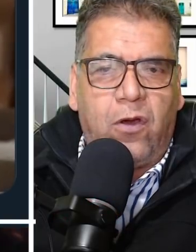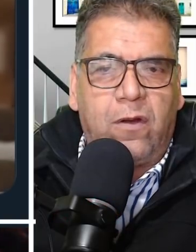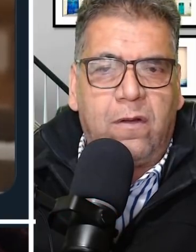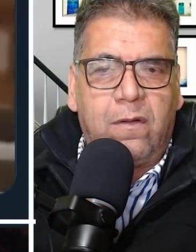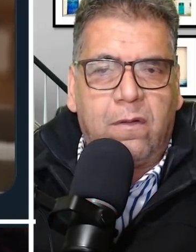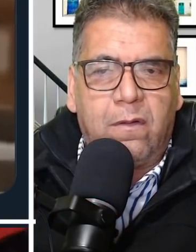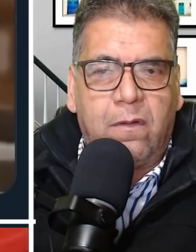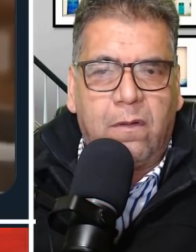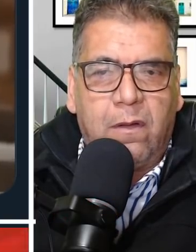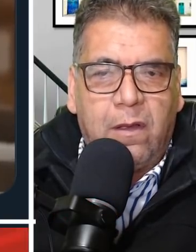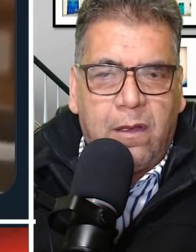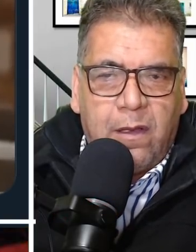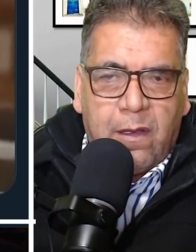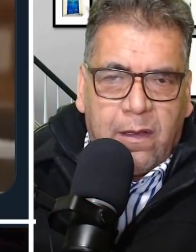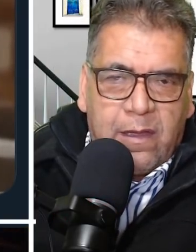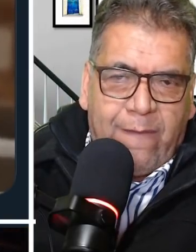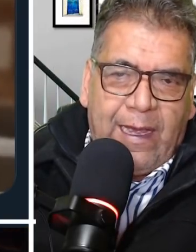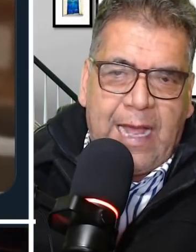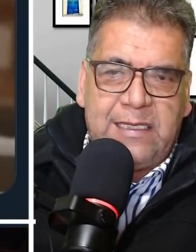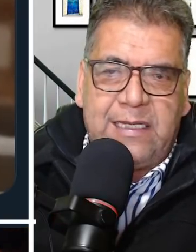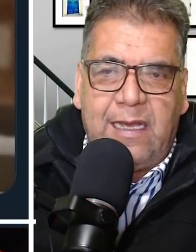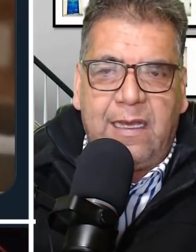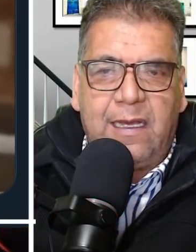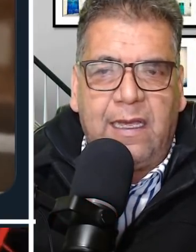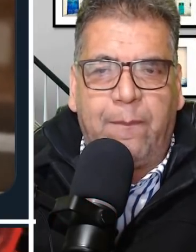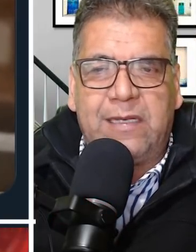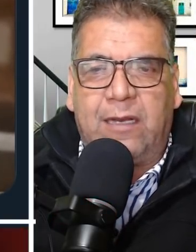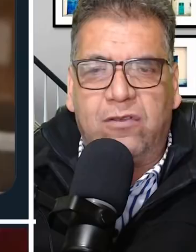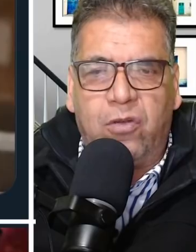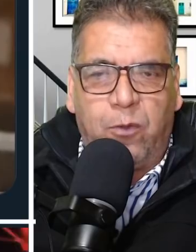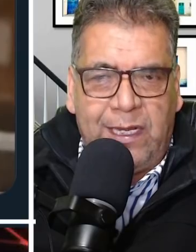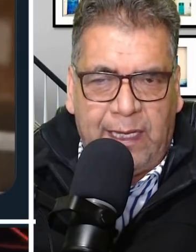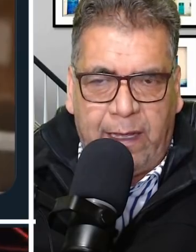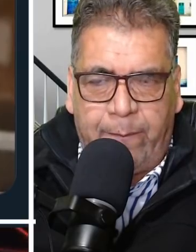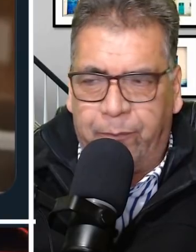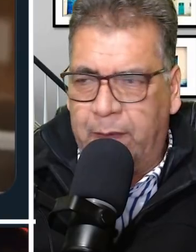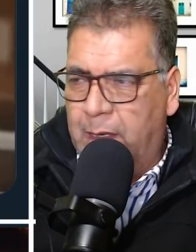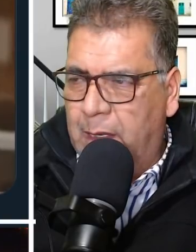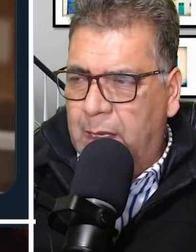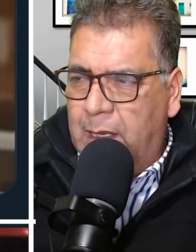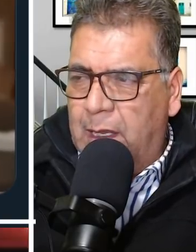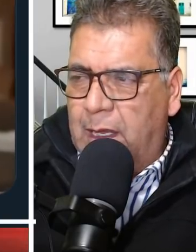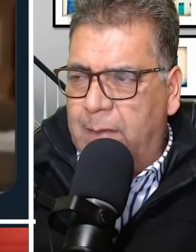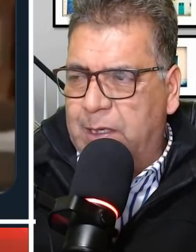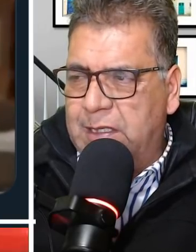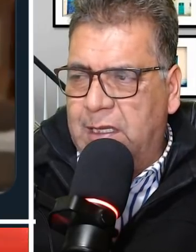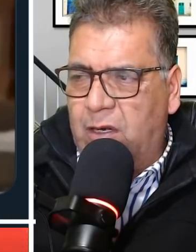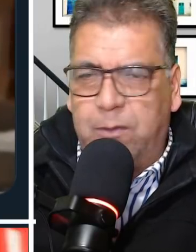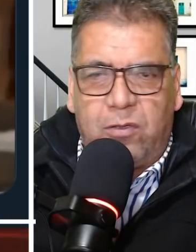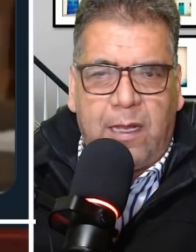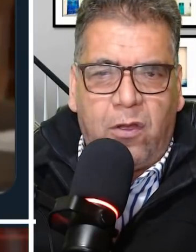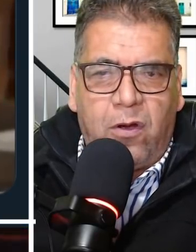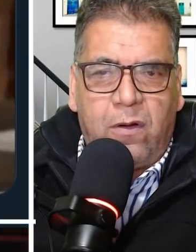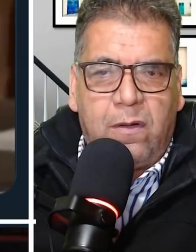Obrador de venganza y persecución política. El presidente